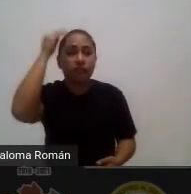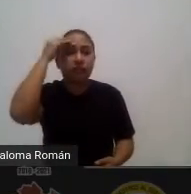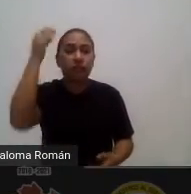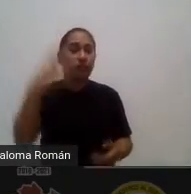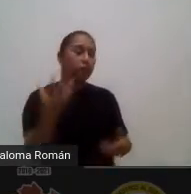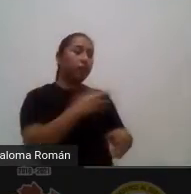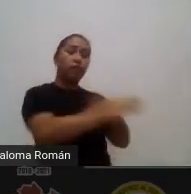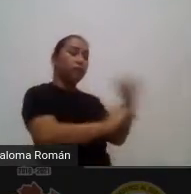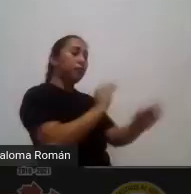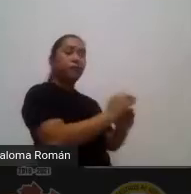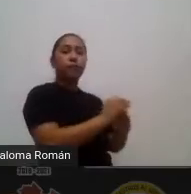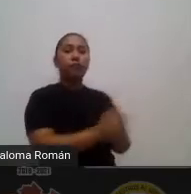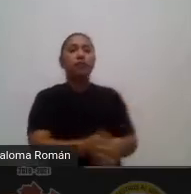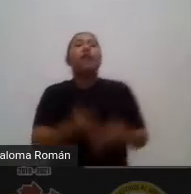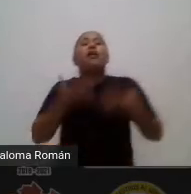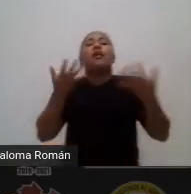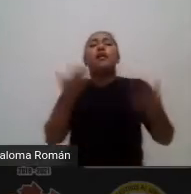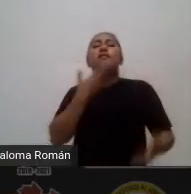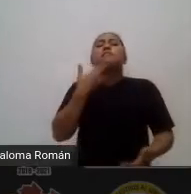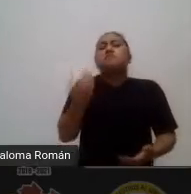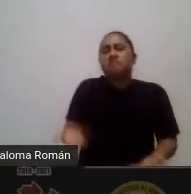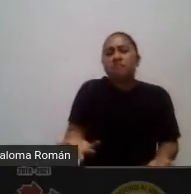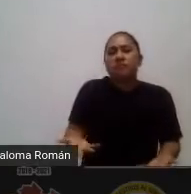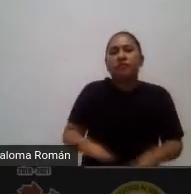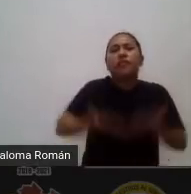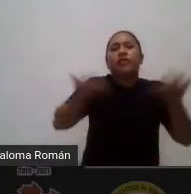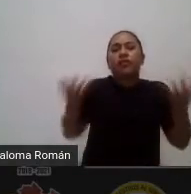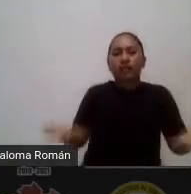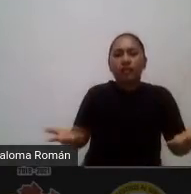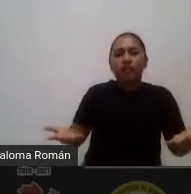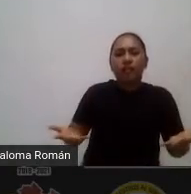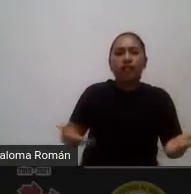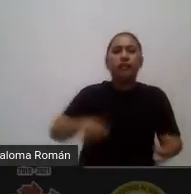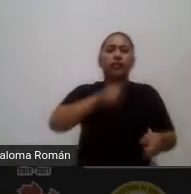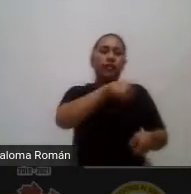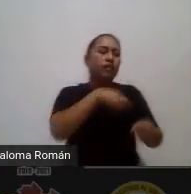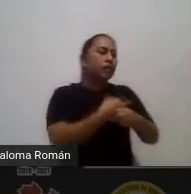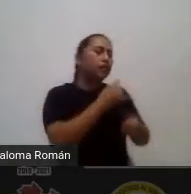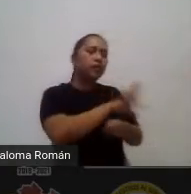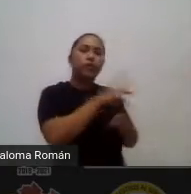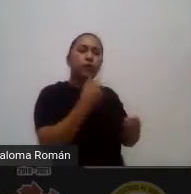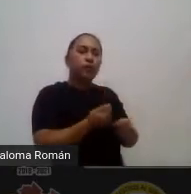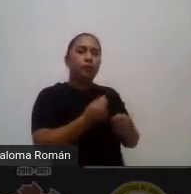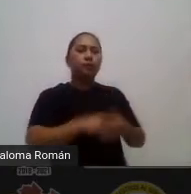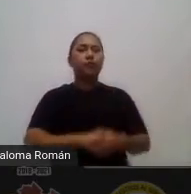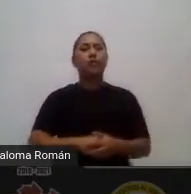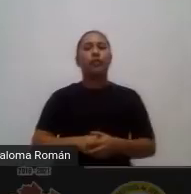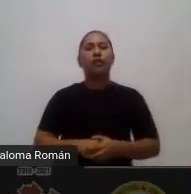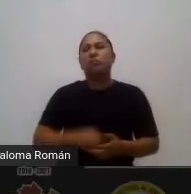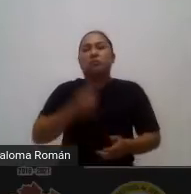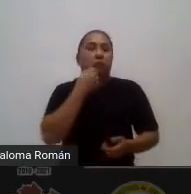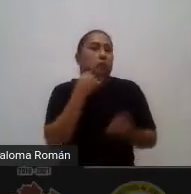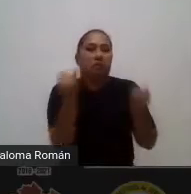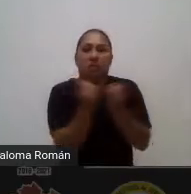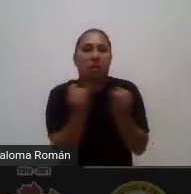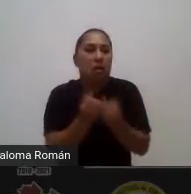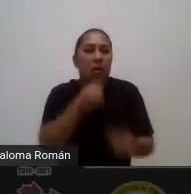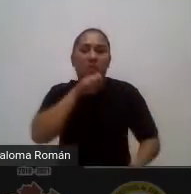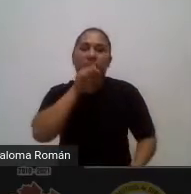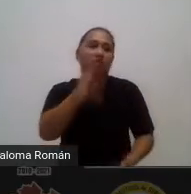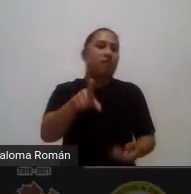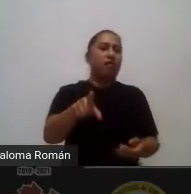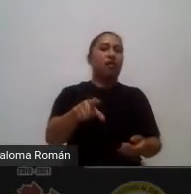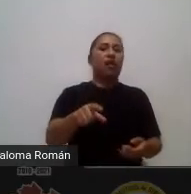hay y qué se hace con lo que hay en materia de ese fenómeno y si no pues también igual busco en san goble